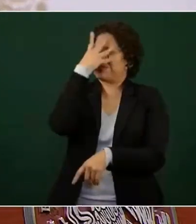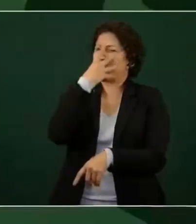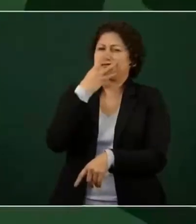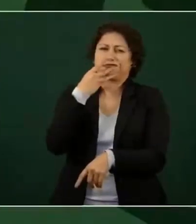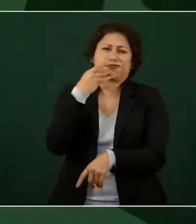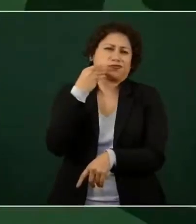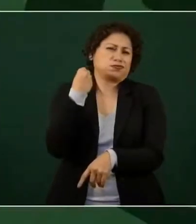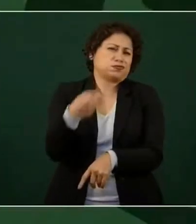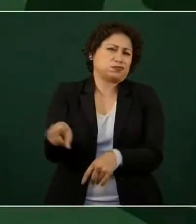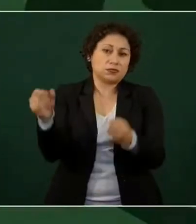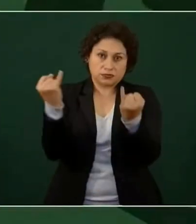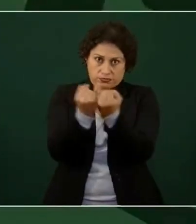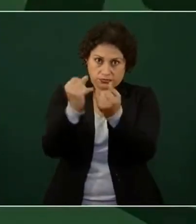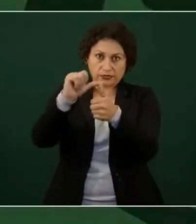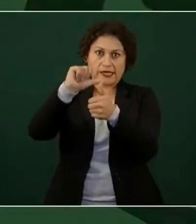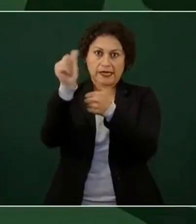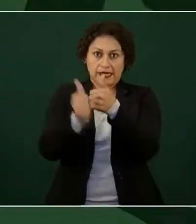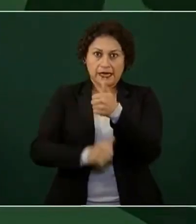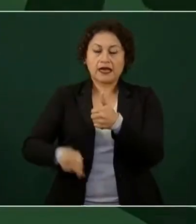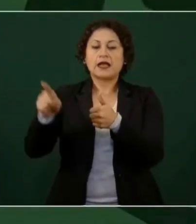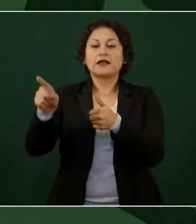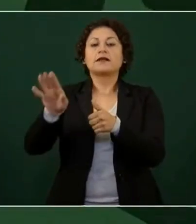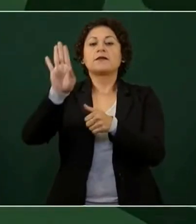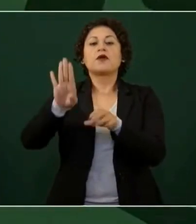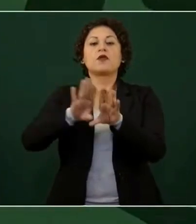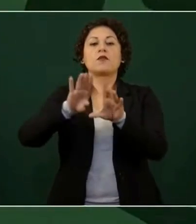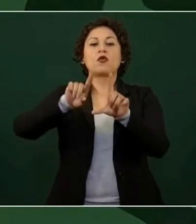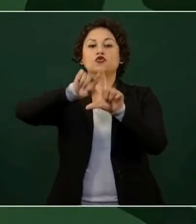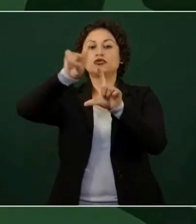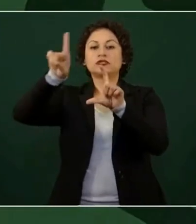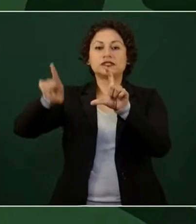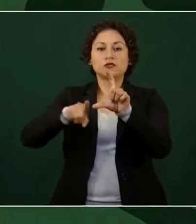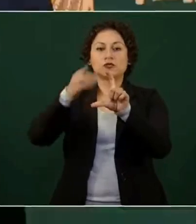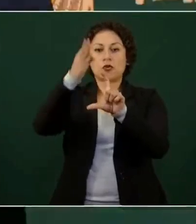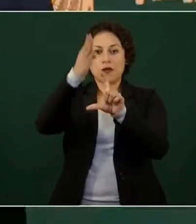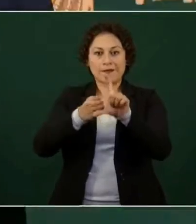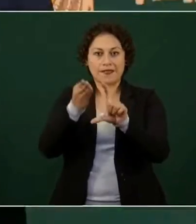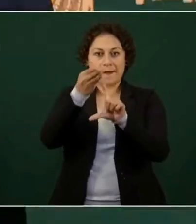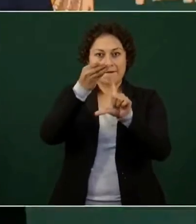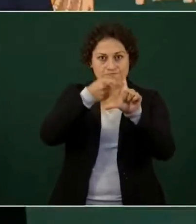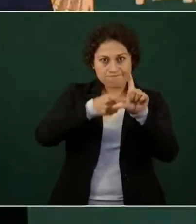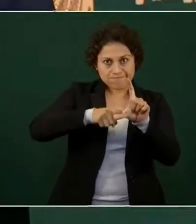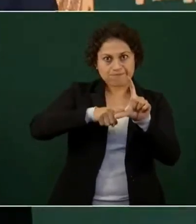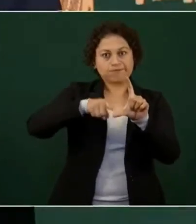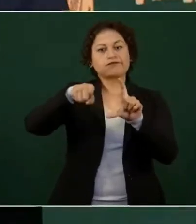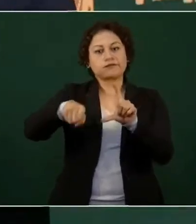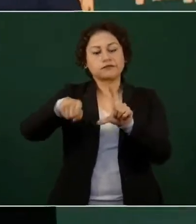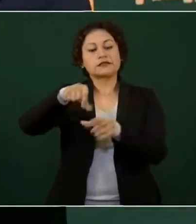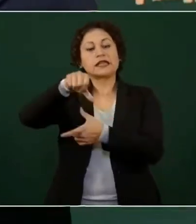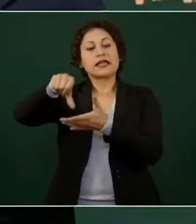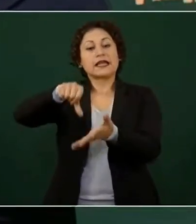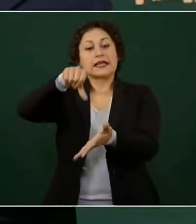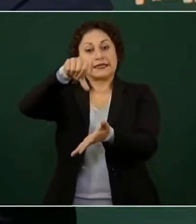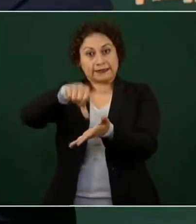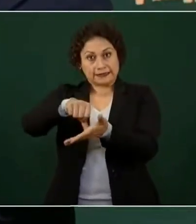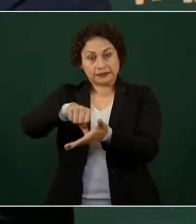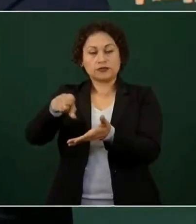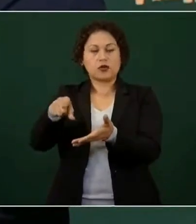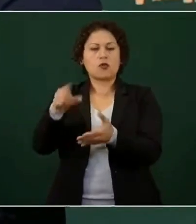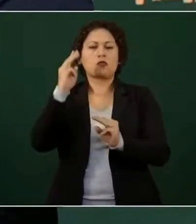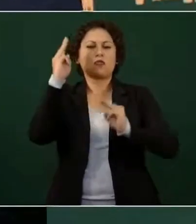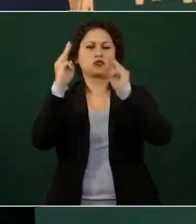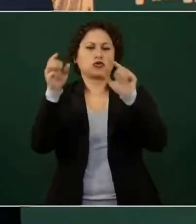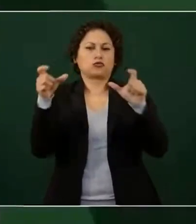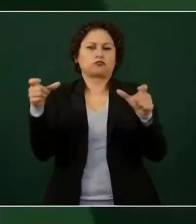un medio círculo, y adentro es un museo, que tiene en la mitad del museo, es un museo pequeño, pero el